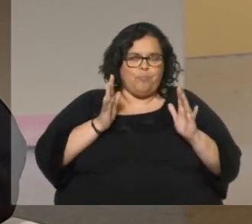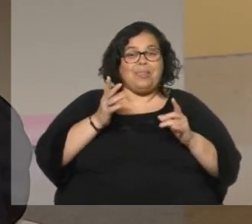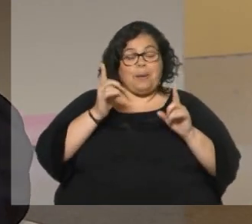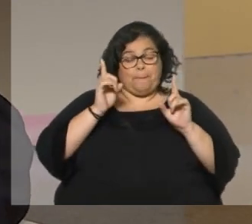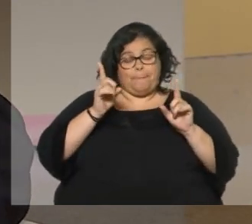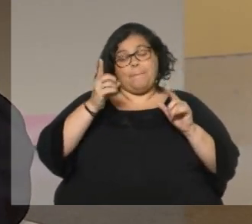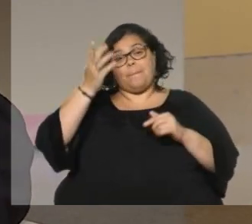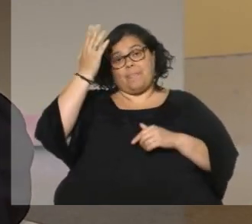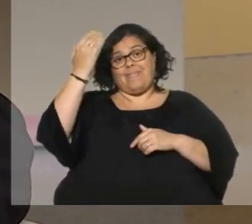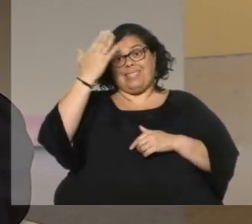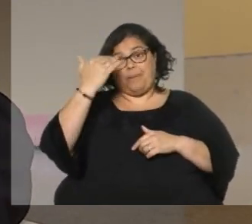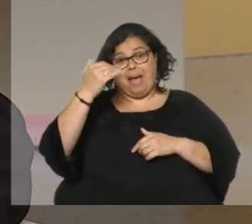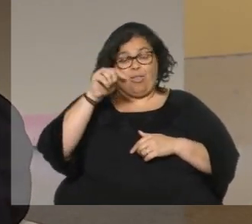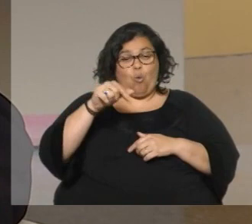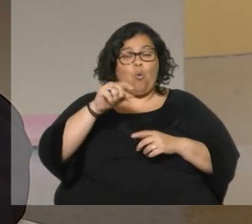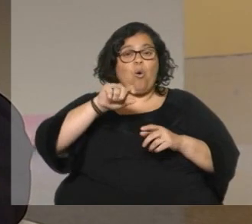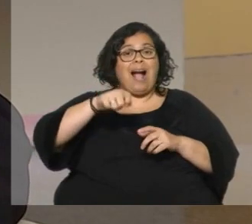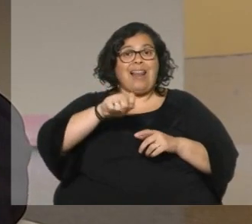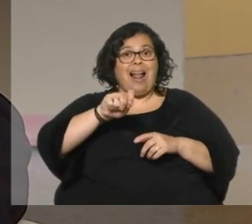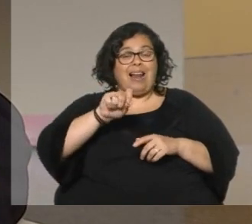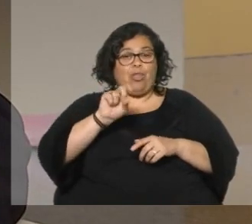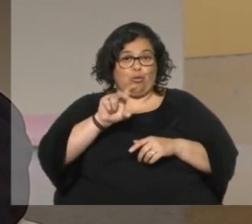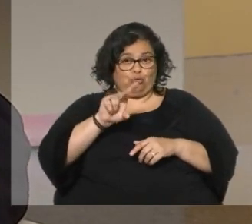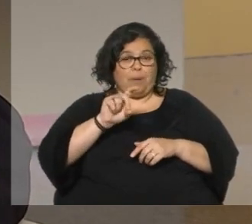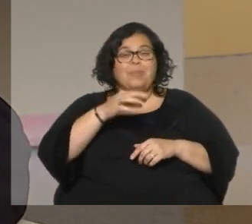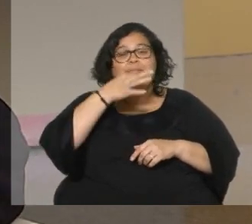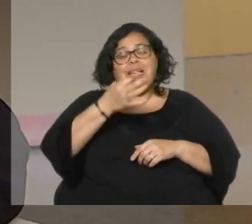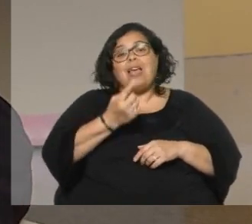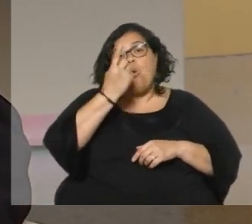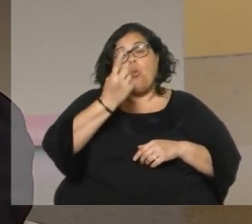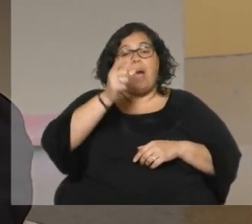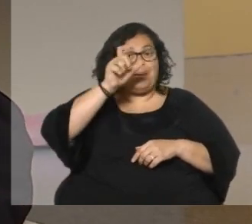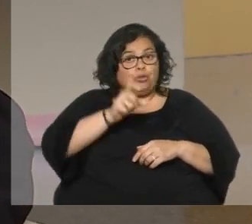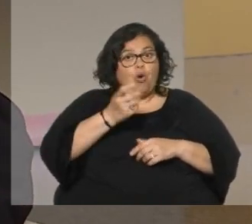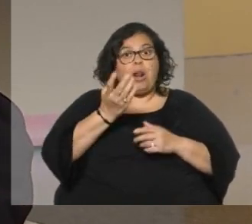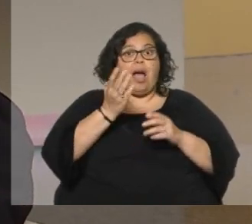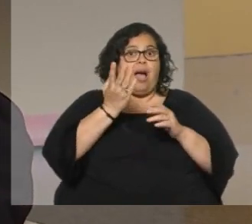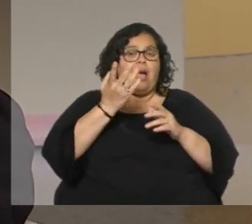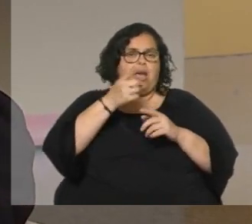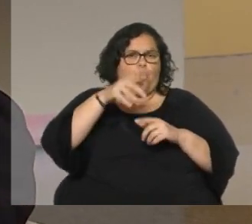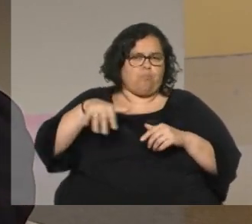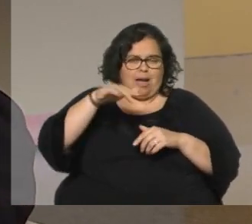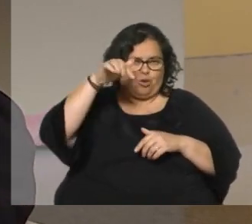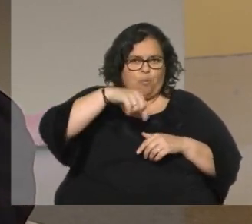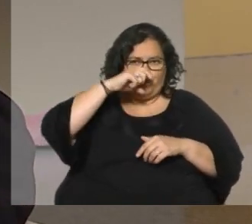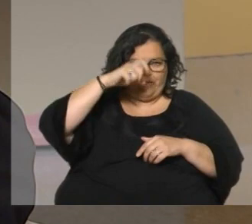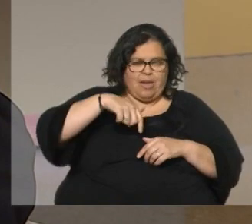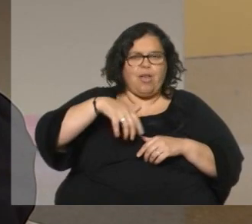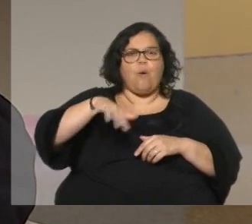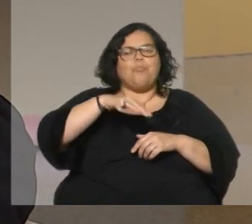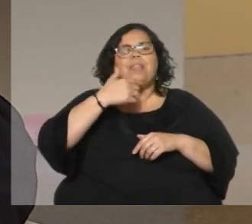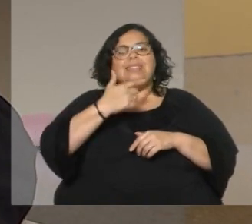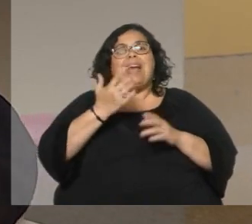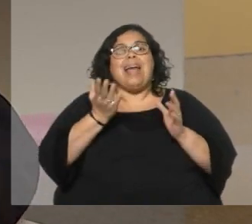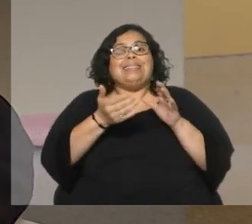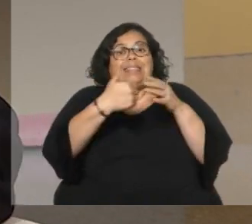llamado al canal para decir que una persona se había encerrado con sus dos hijos en determinada zona de Montevideo y amenazaba